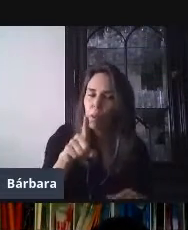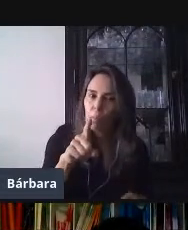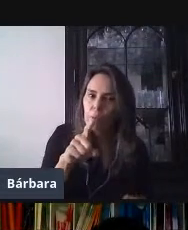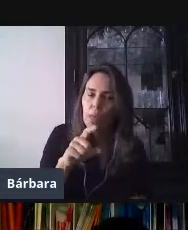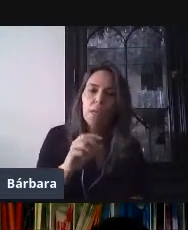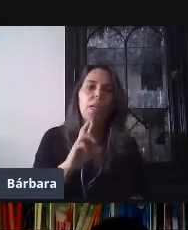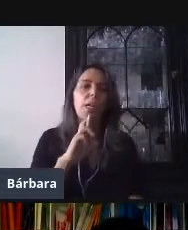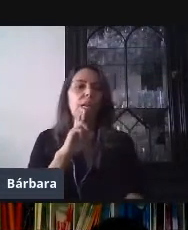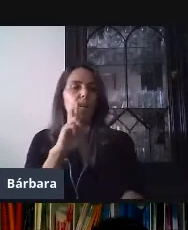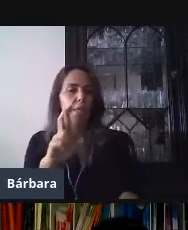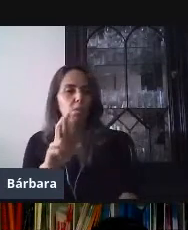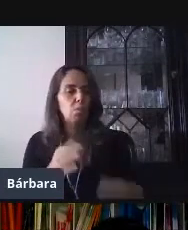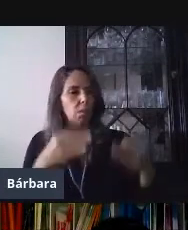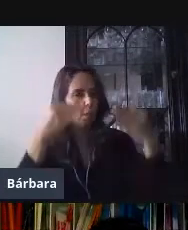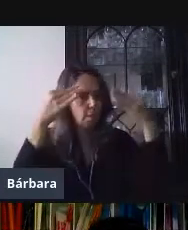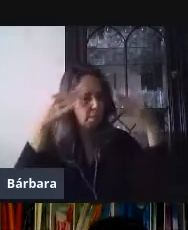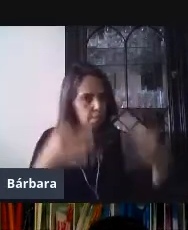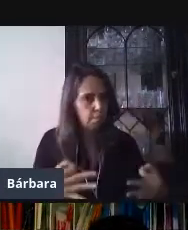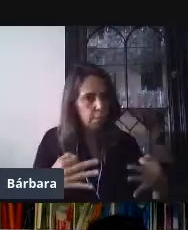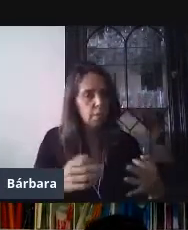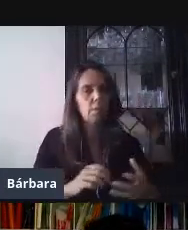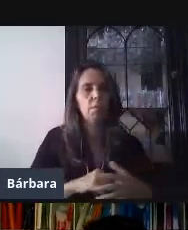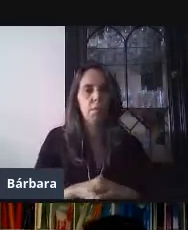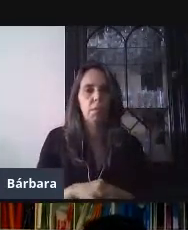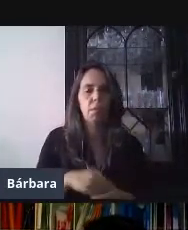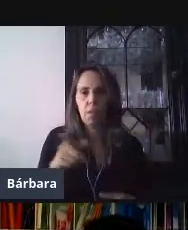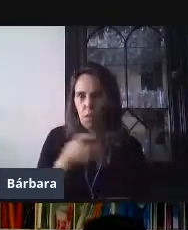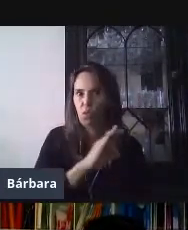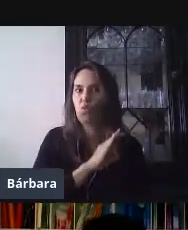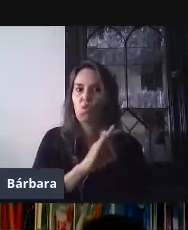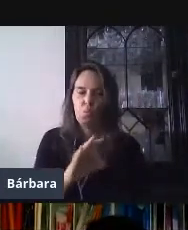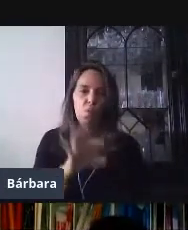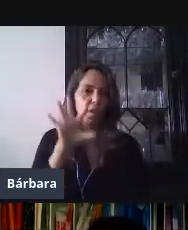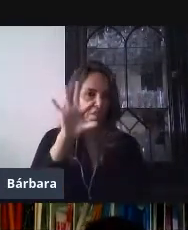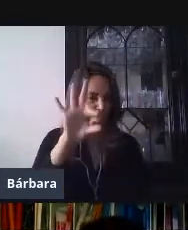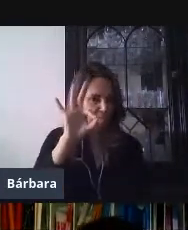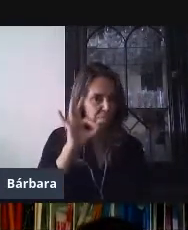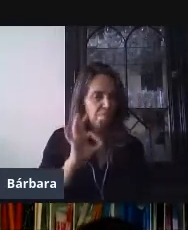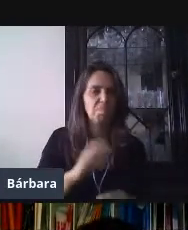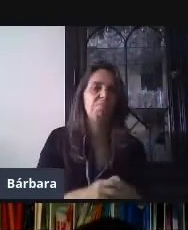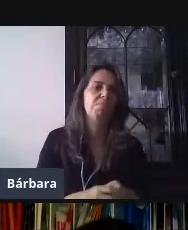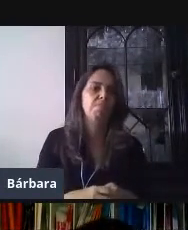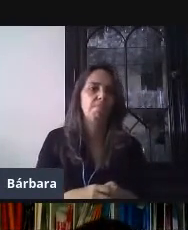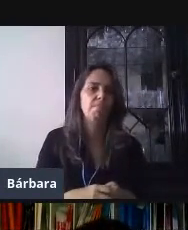que en este caso es América. Entonces, aquí ya, si se dan cuenta,